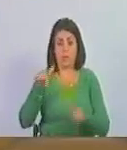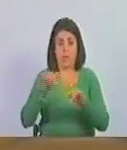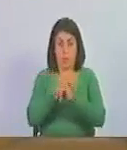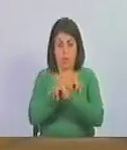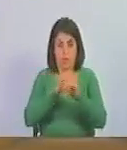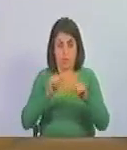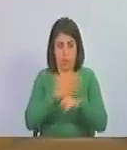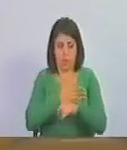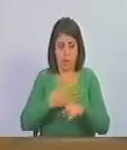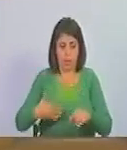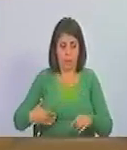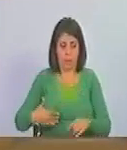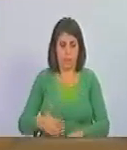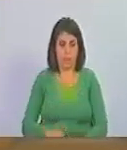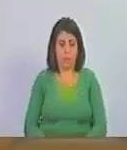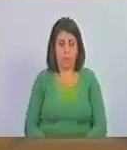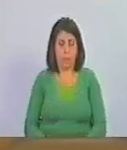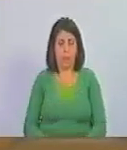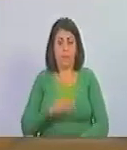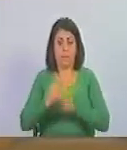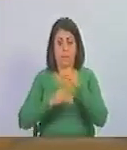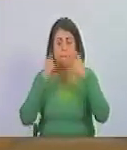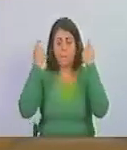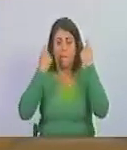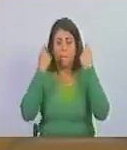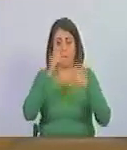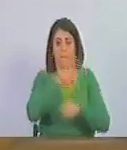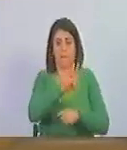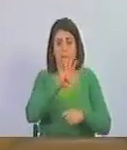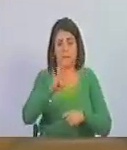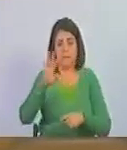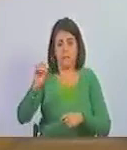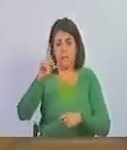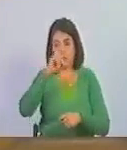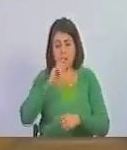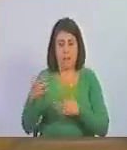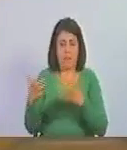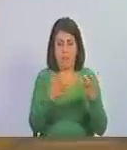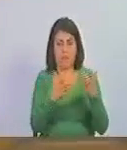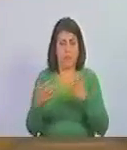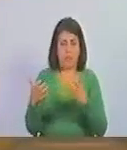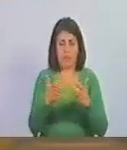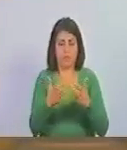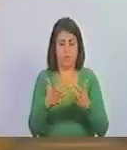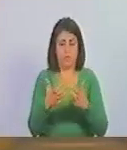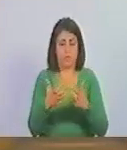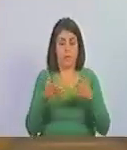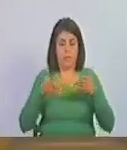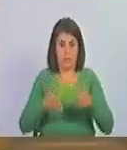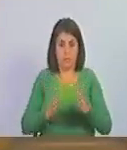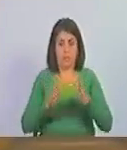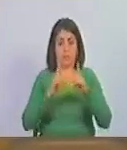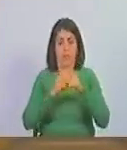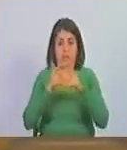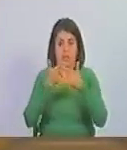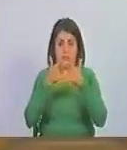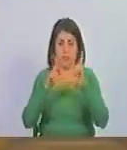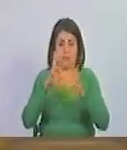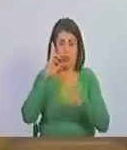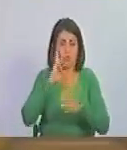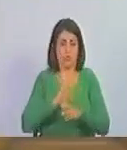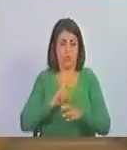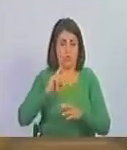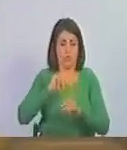concluyo presidente se estarán celebrando 440 años de la batalla del natalizo del libertador Simón Bolívar